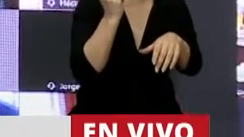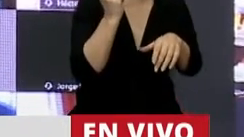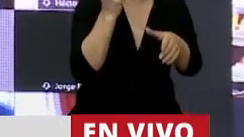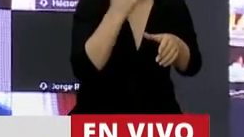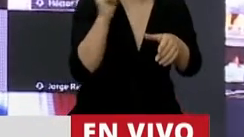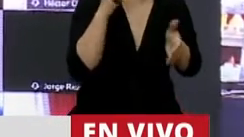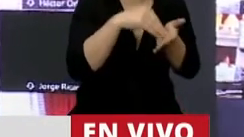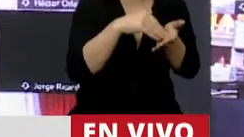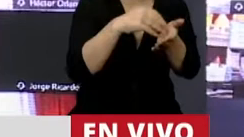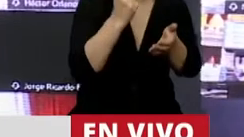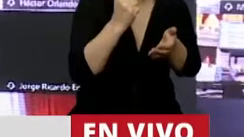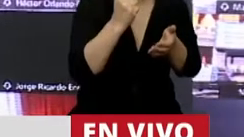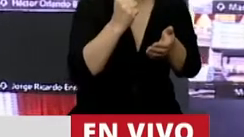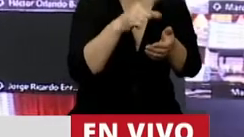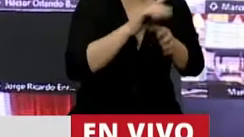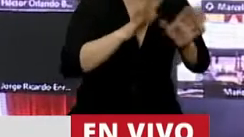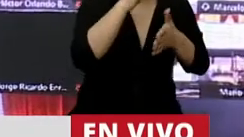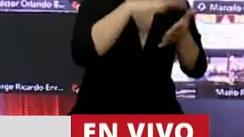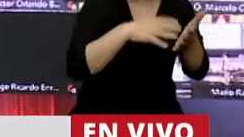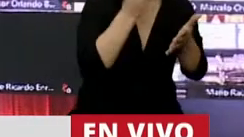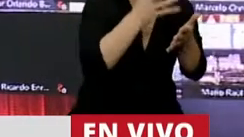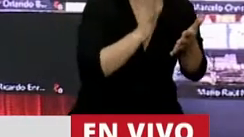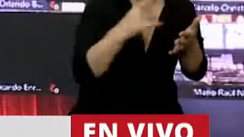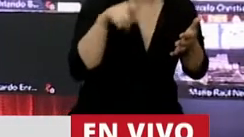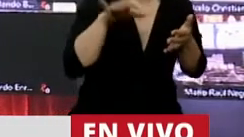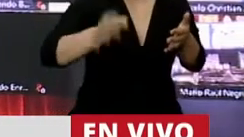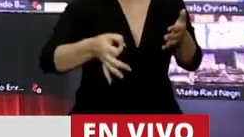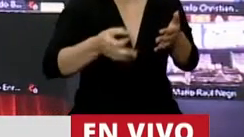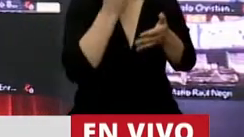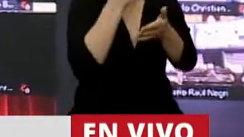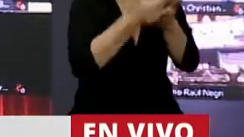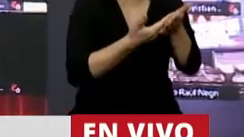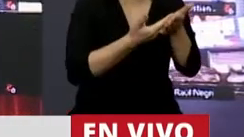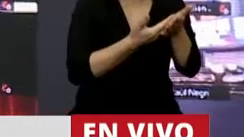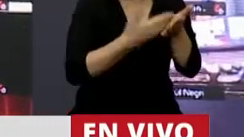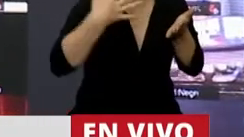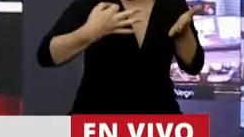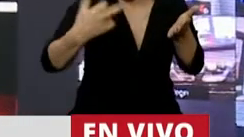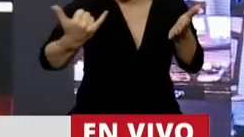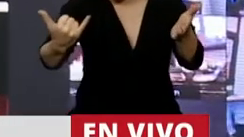declarados, cuando sabemos que se declara mucho menos de lo que se posee,